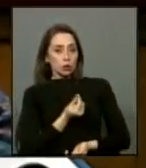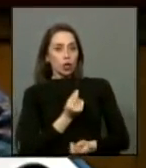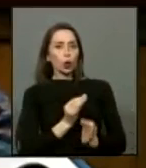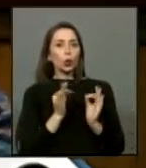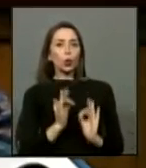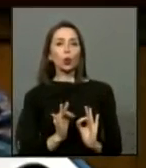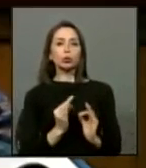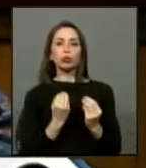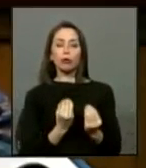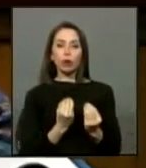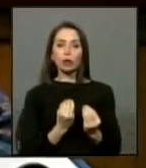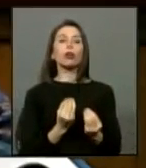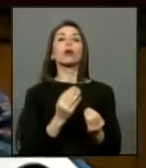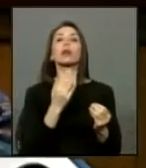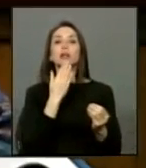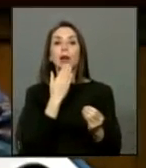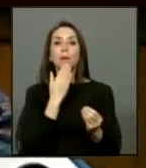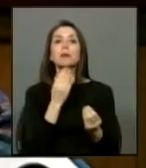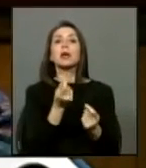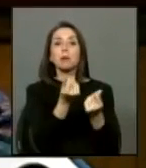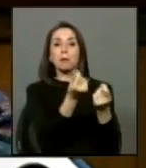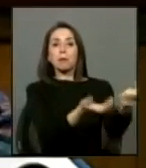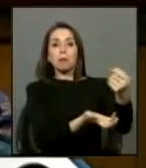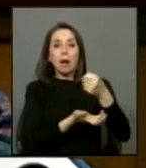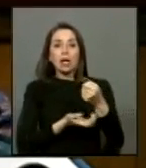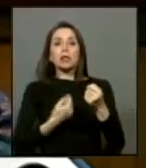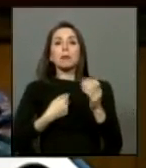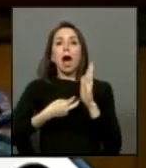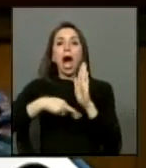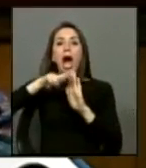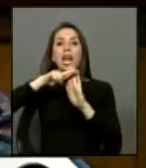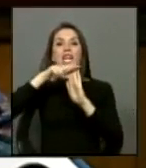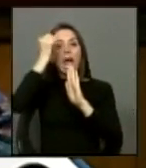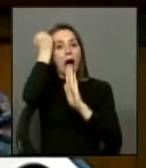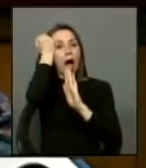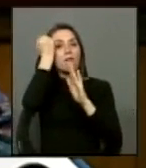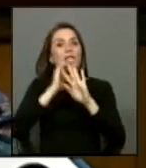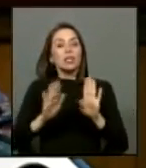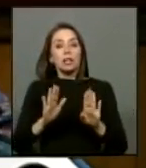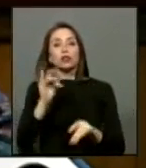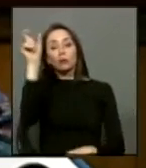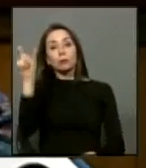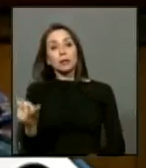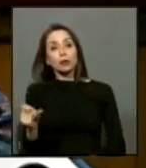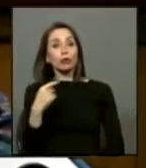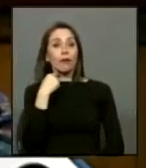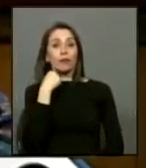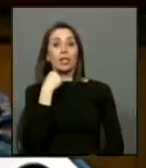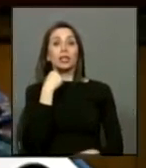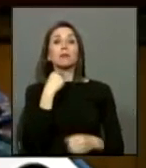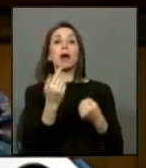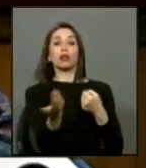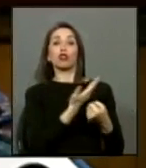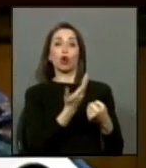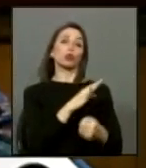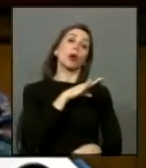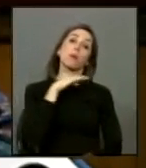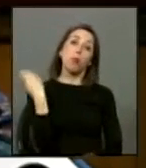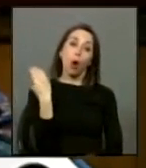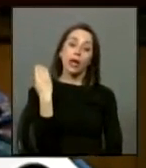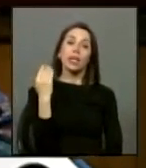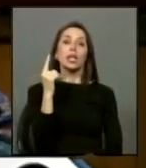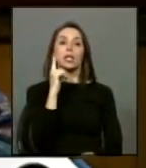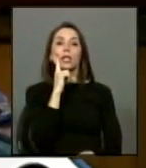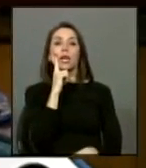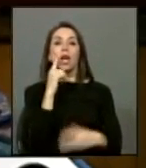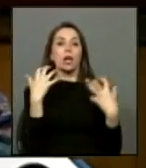adecuada, incluidos los medios para su rehabilitación lo más completa posible. En caso de muerte de la víctima como resultado de un acto de tortura, las personas a su